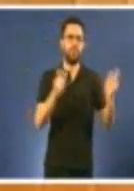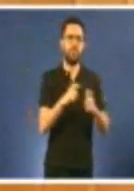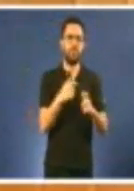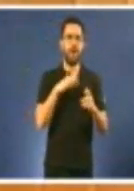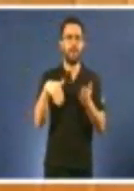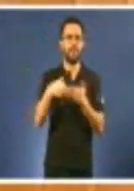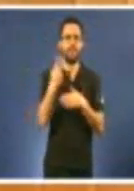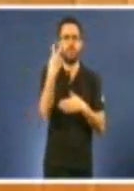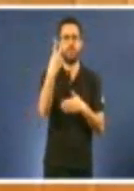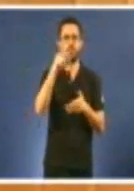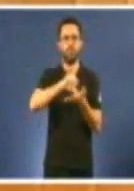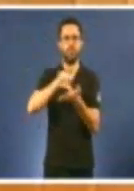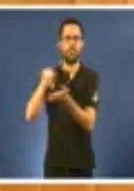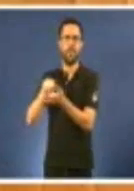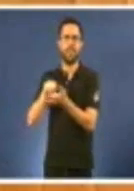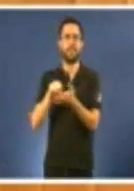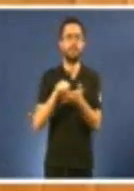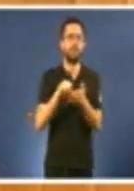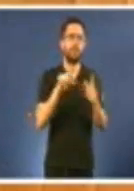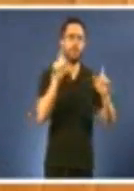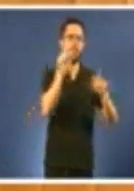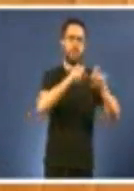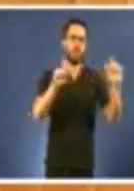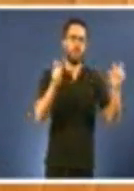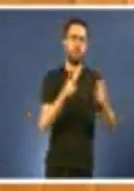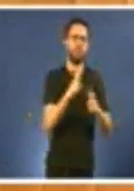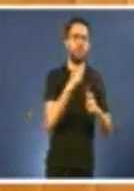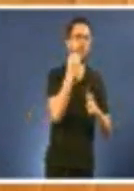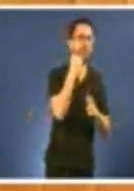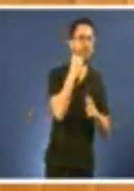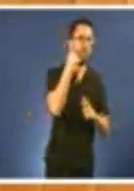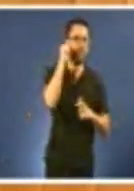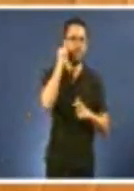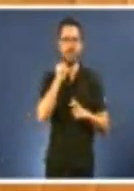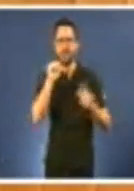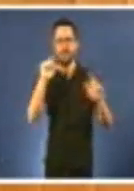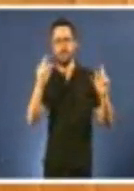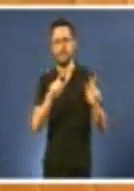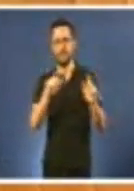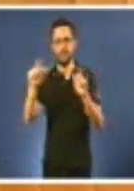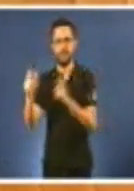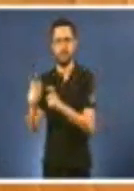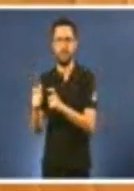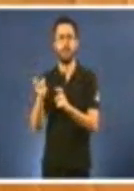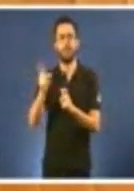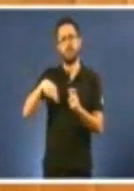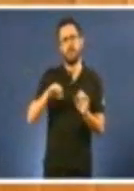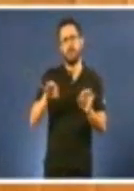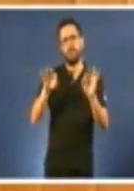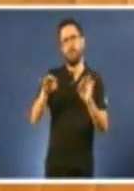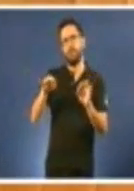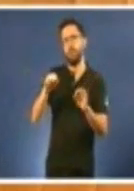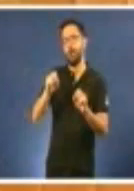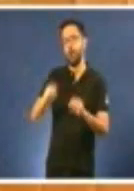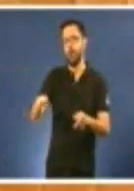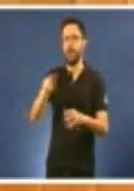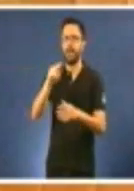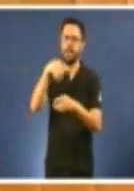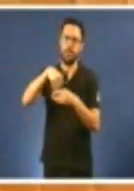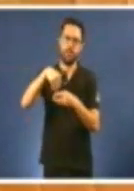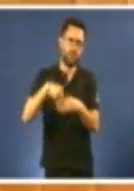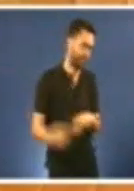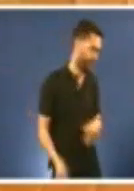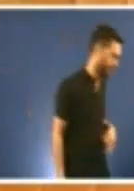súa poboación, que foron ferrol e urense. Xa non falemos do que está ocurrindo no interior. Entre 2010 e